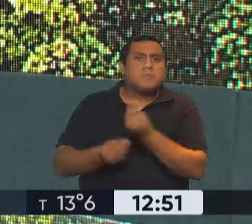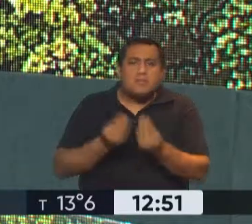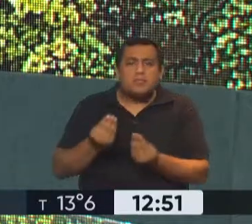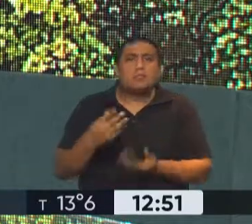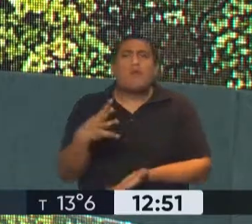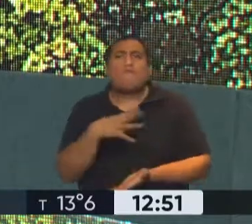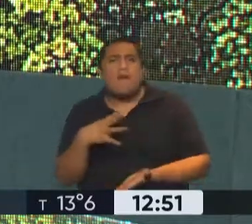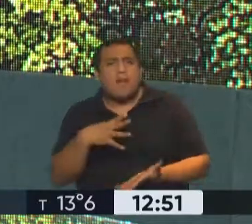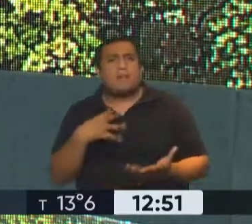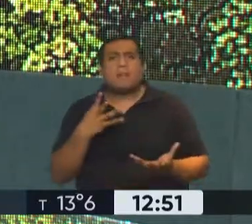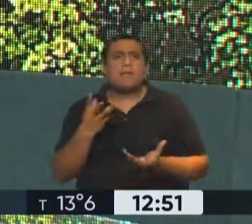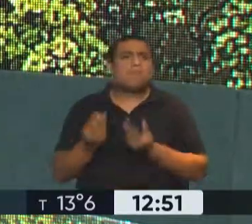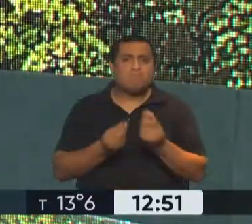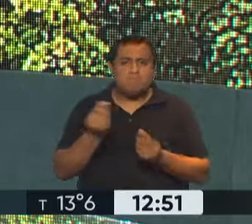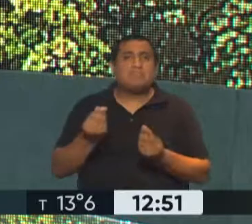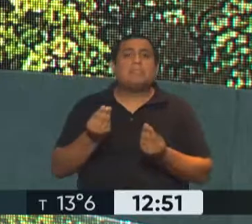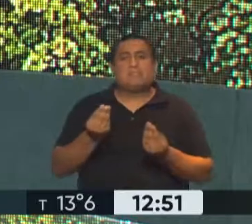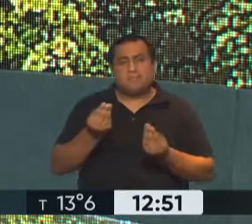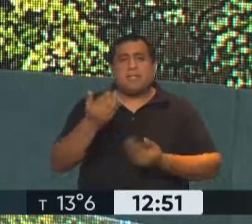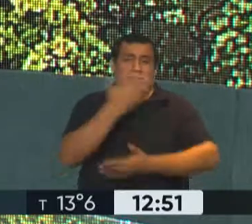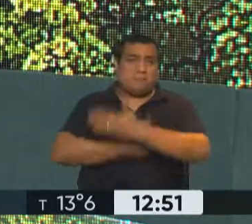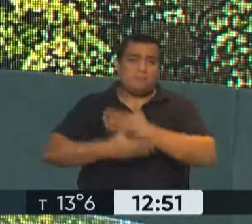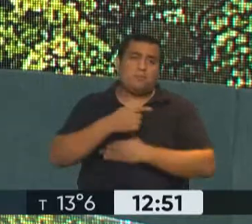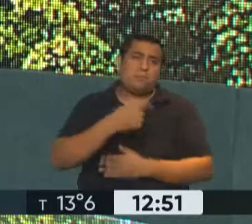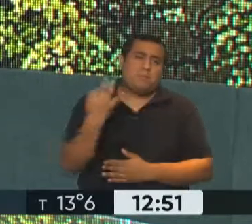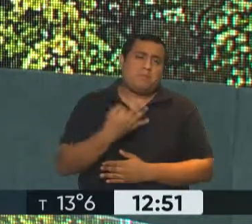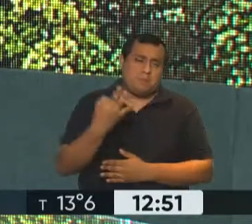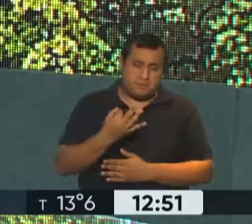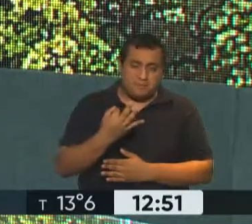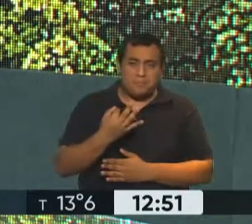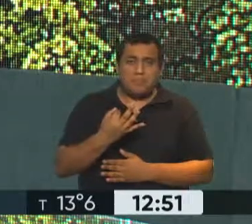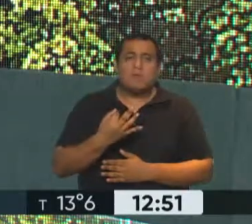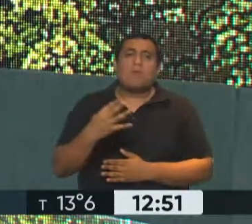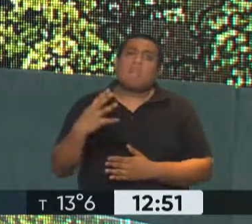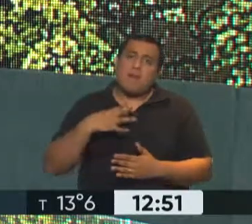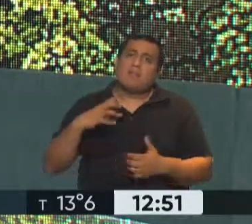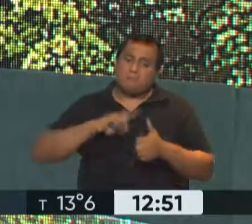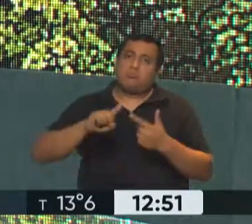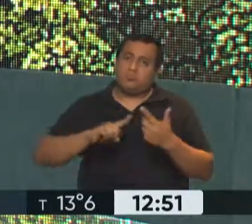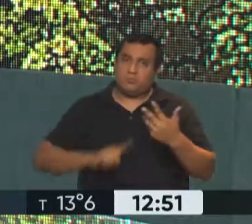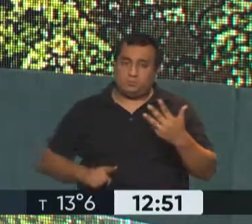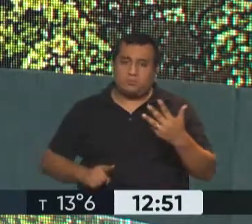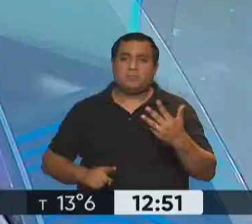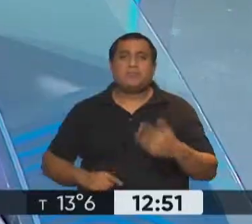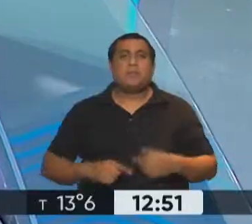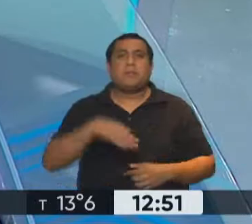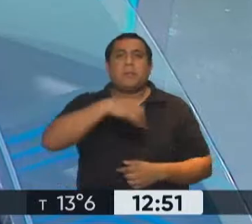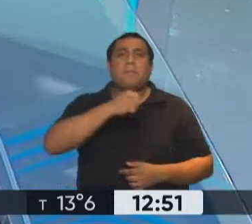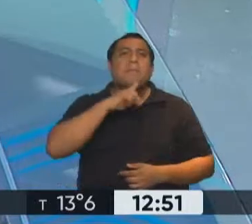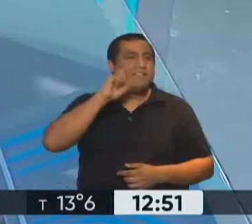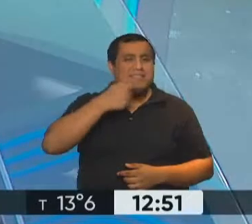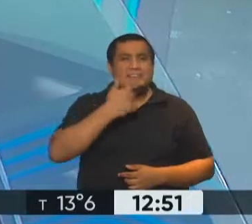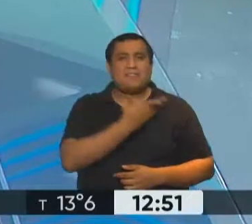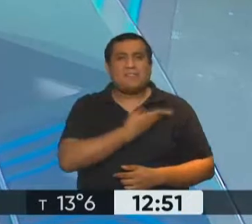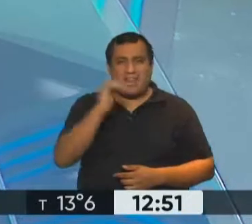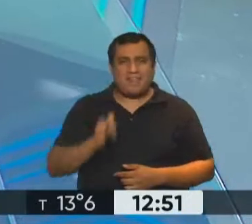falta hacer, de todo ese mundo tan particular y que tiene todavía tantas cuentas pendientes. Estamos junto a Matías Fernández, como estás